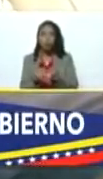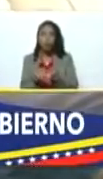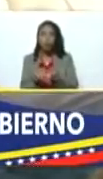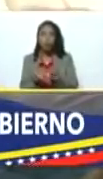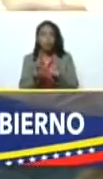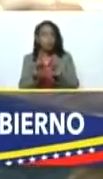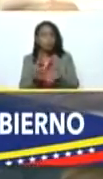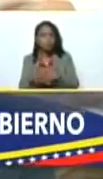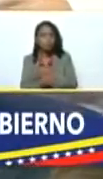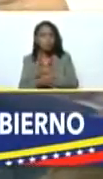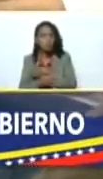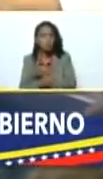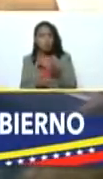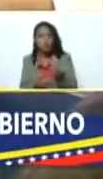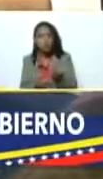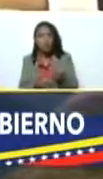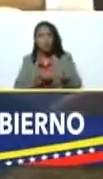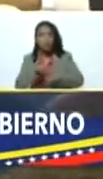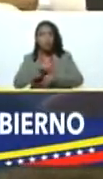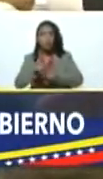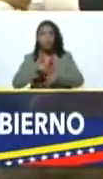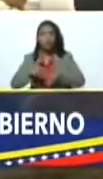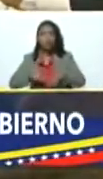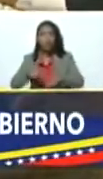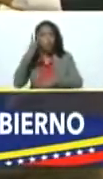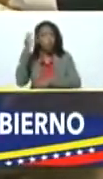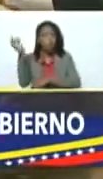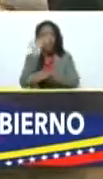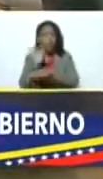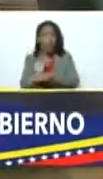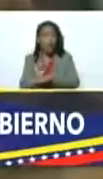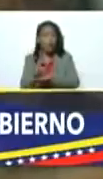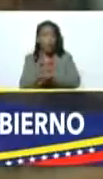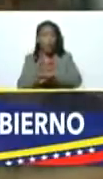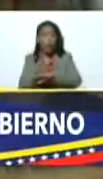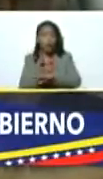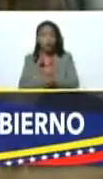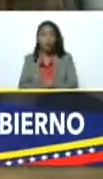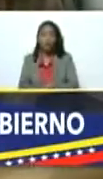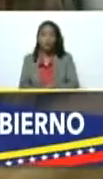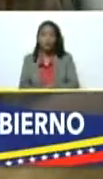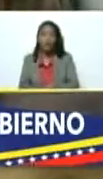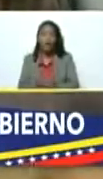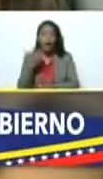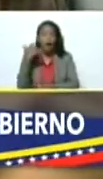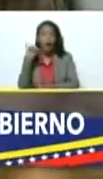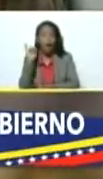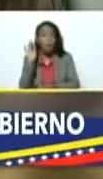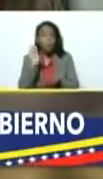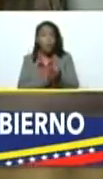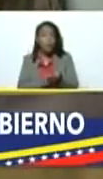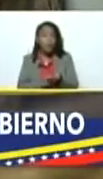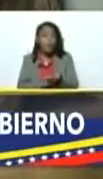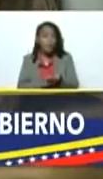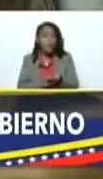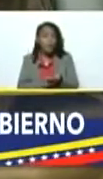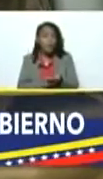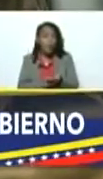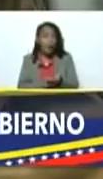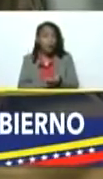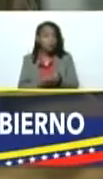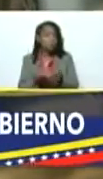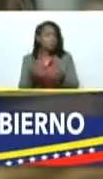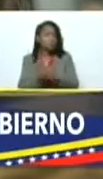secretaría de coordinación del Consejo Federal de Gobierno está establecida con,